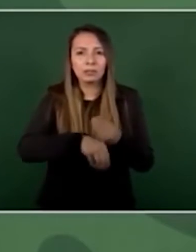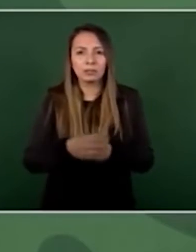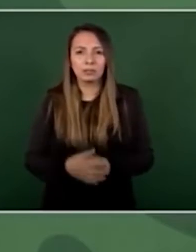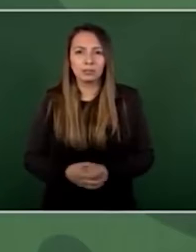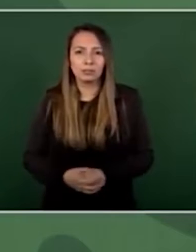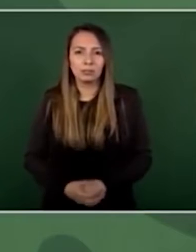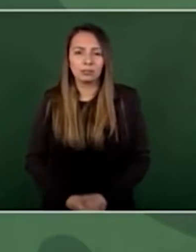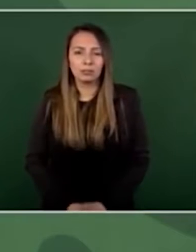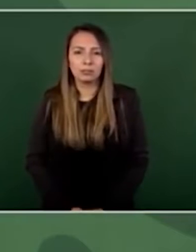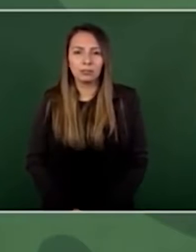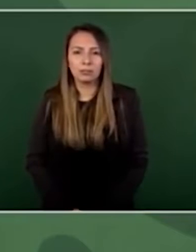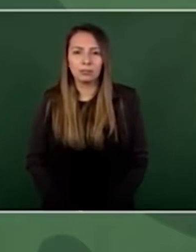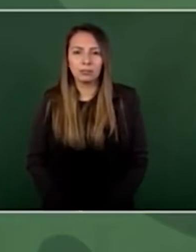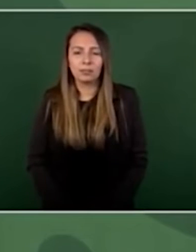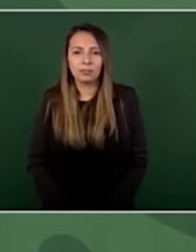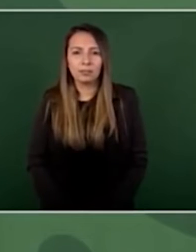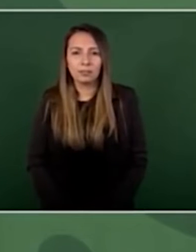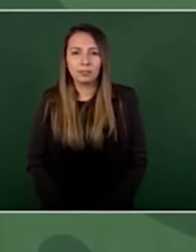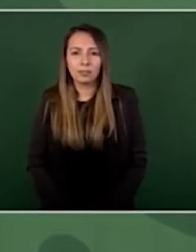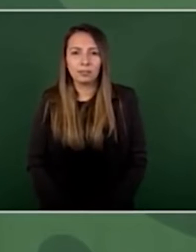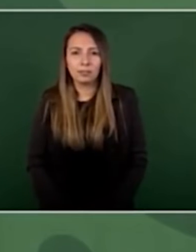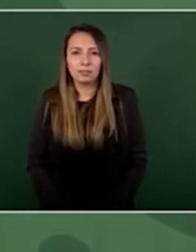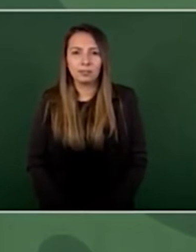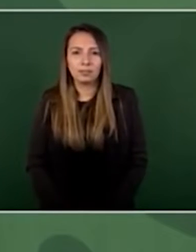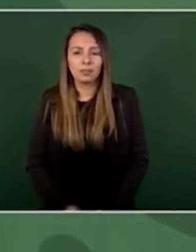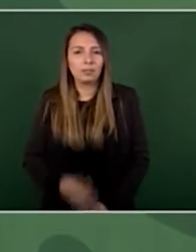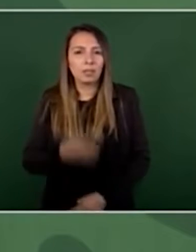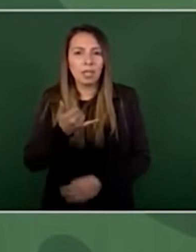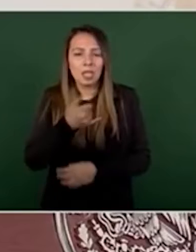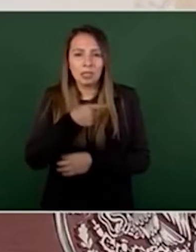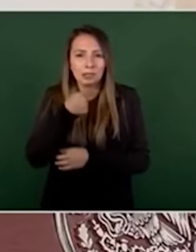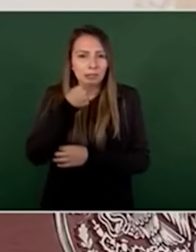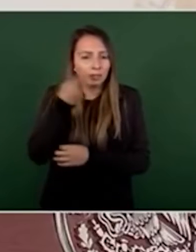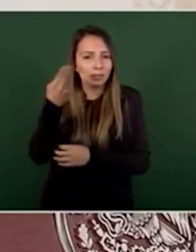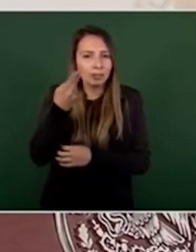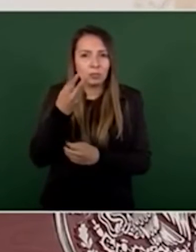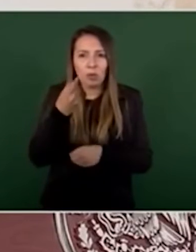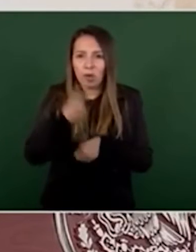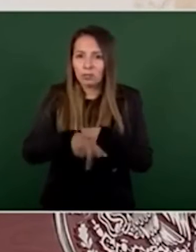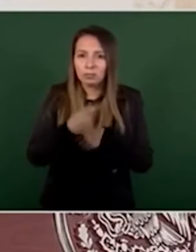se arriesga mucho.